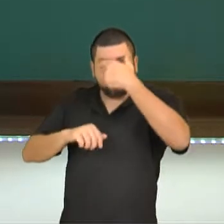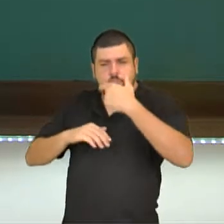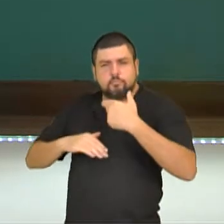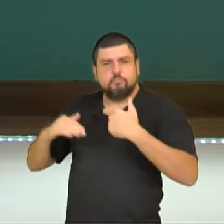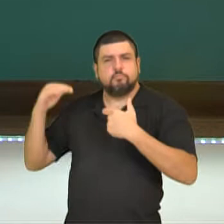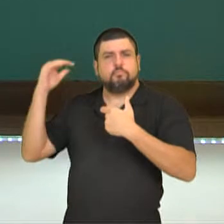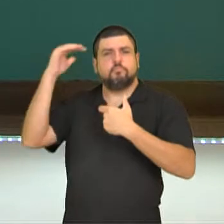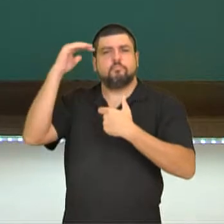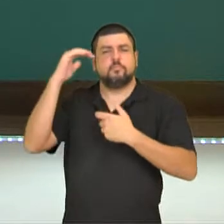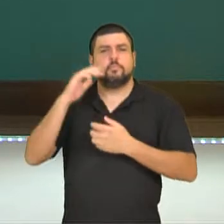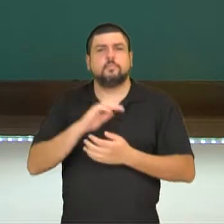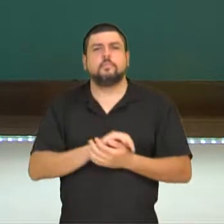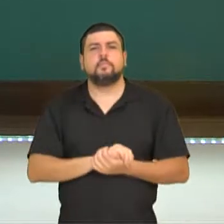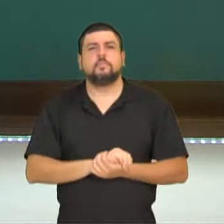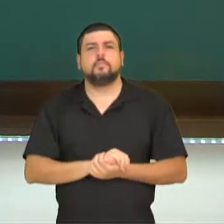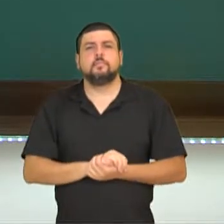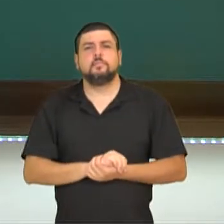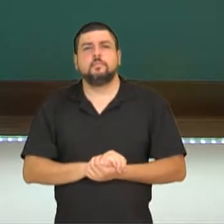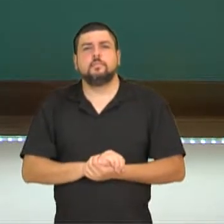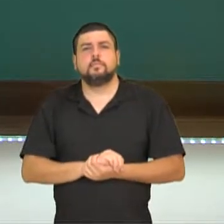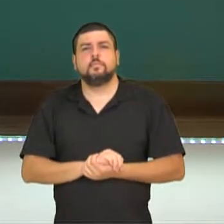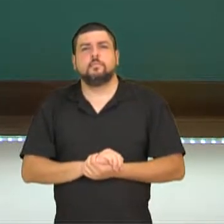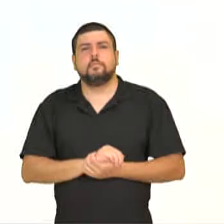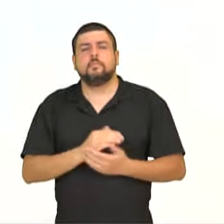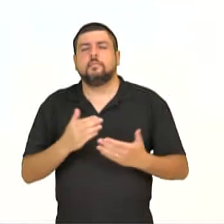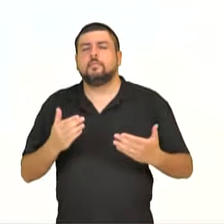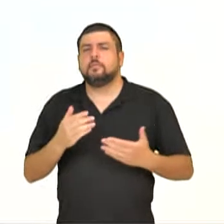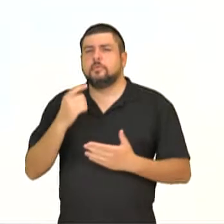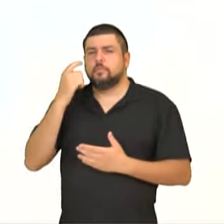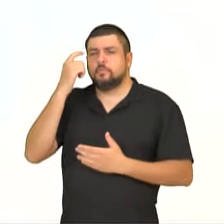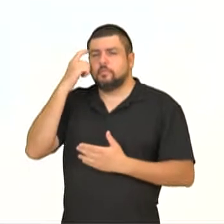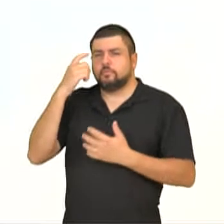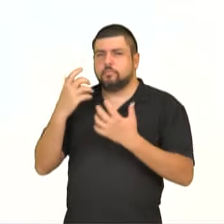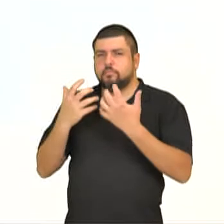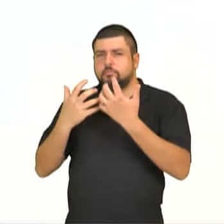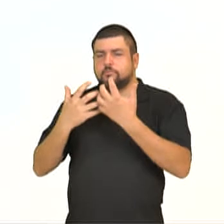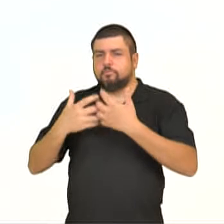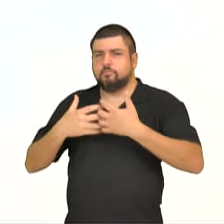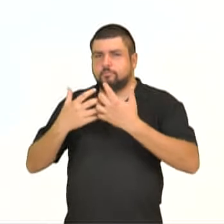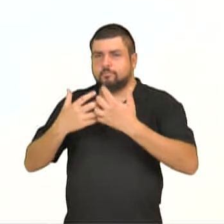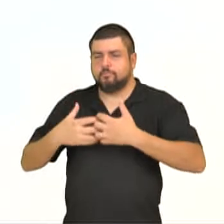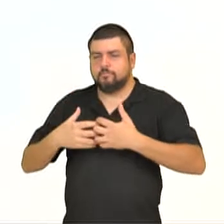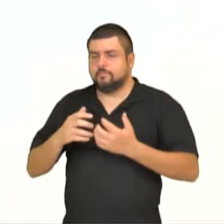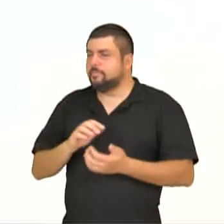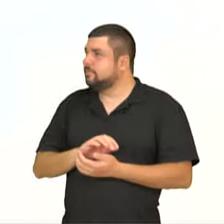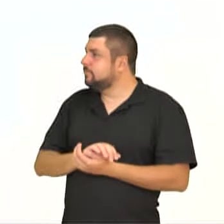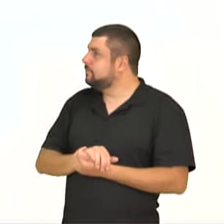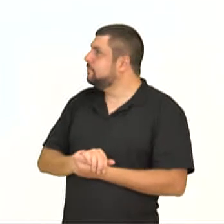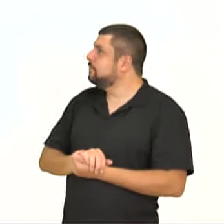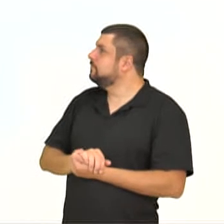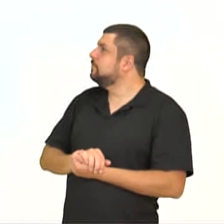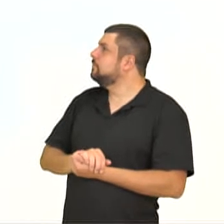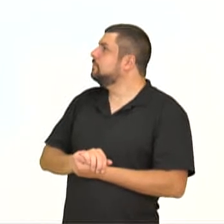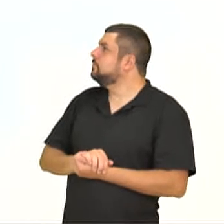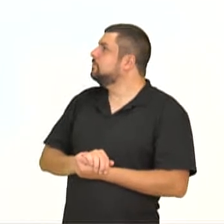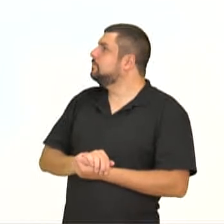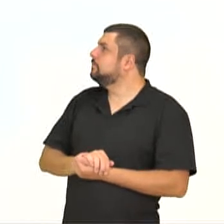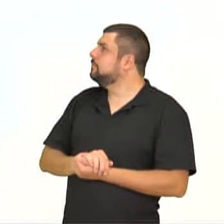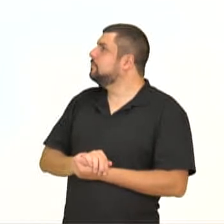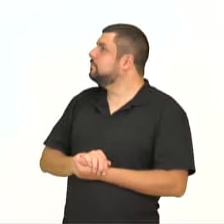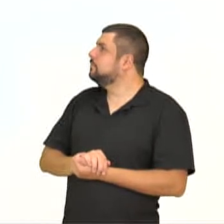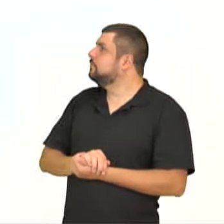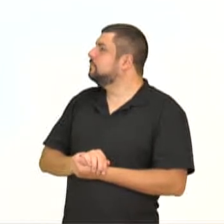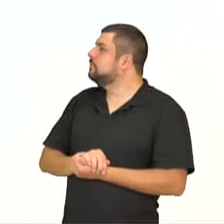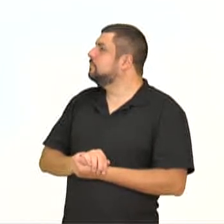seguir. Vamos a reflexionar. Habiendo calma, la más mínima